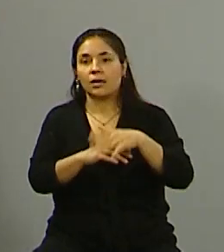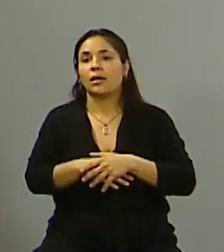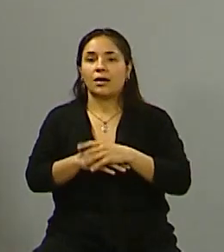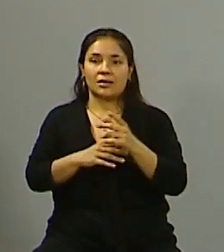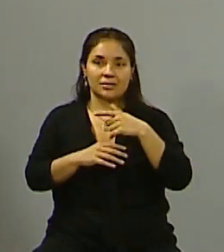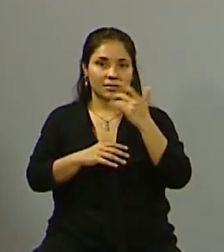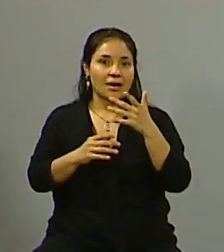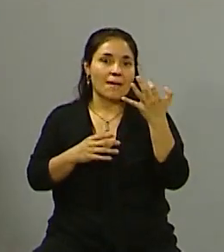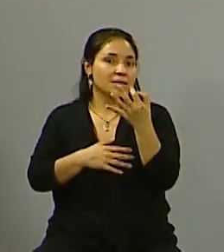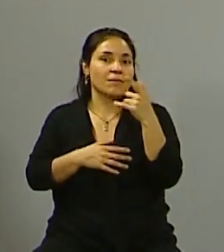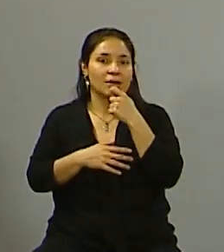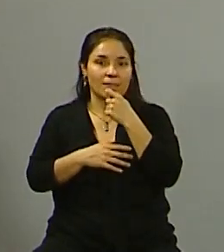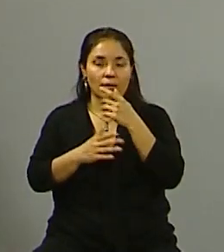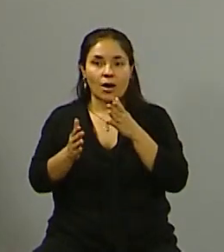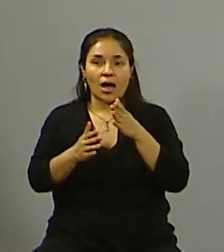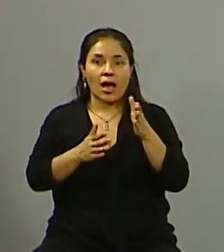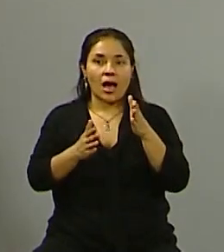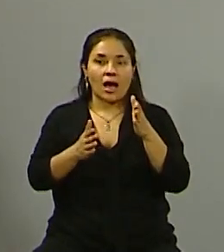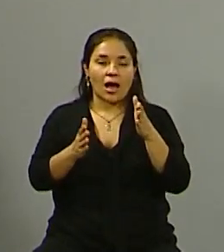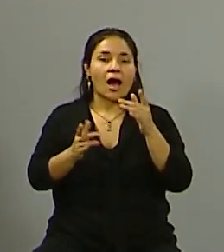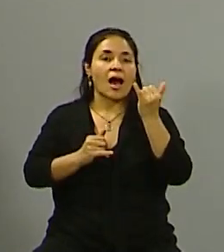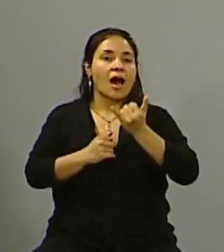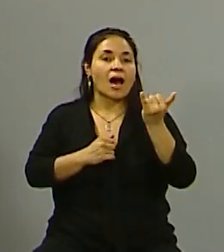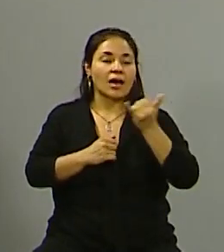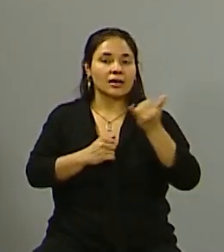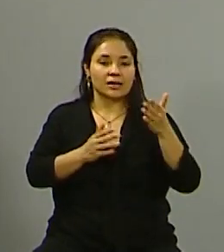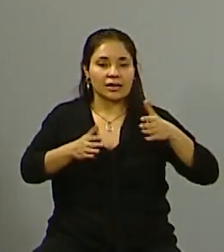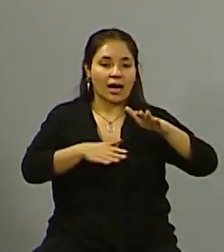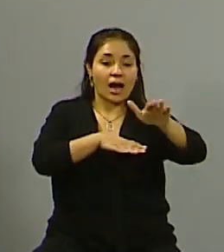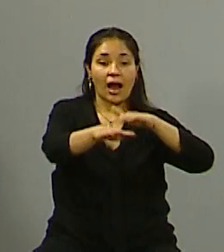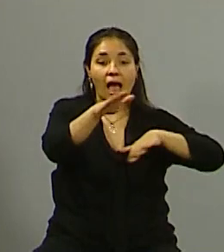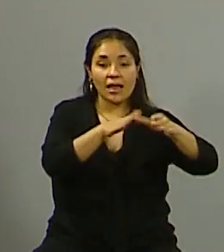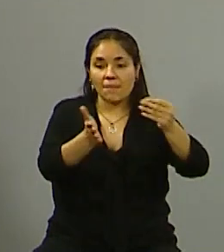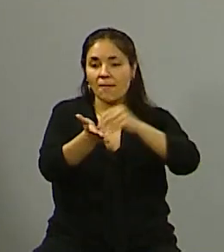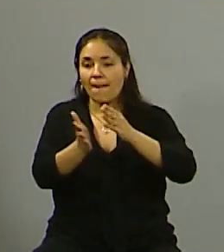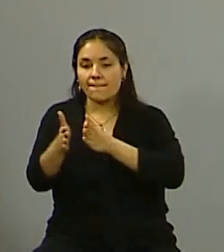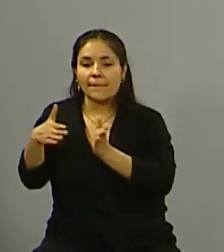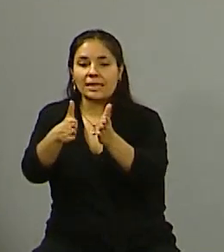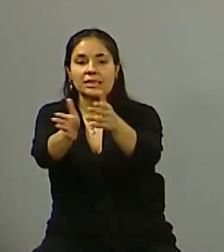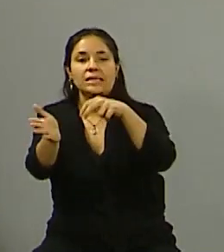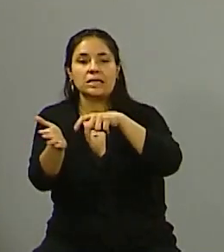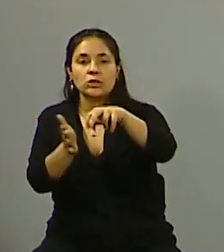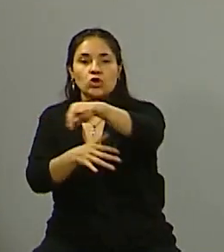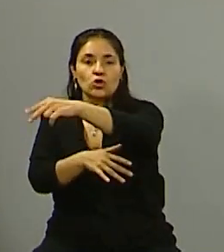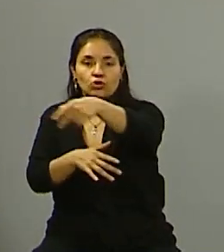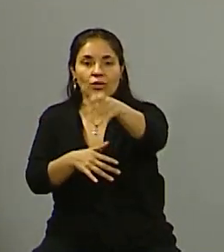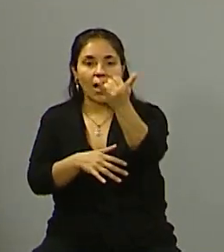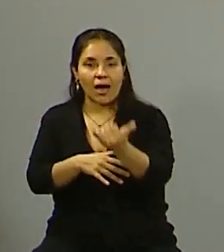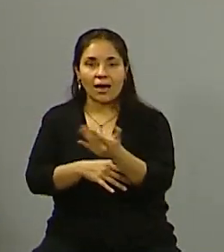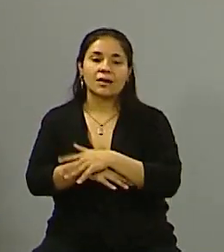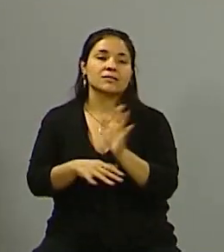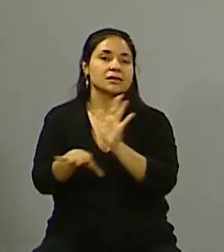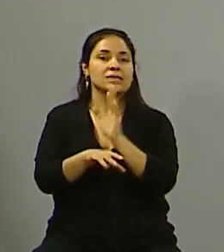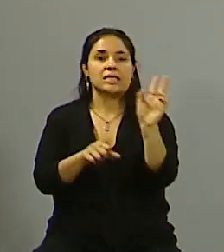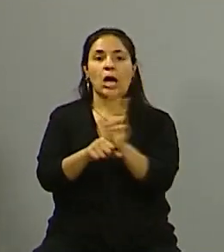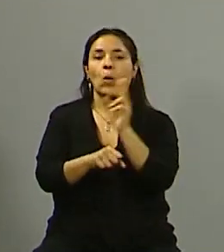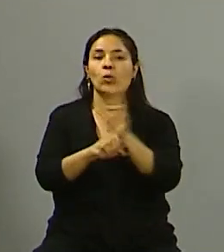porque tiene pasillos, no tiene casas que dividen las manzanas. cada vez más seguro y todas esas obras hacen y colaboran también a la seguridad del barrio,